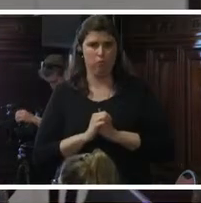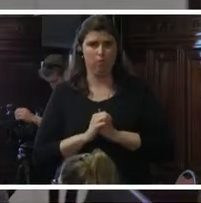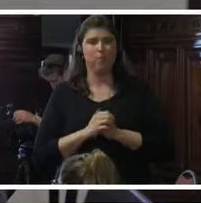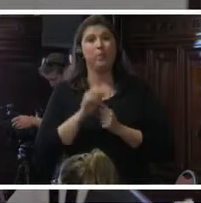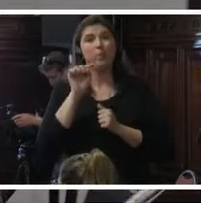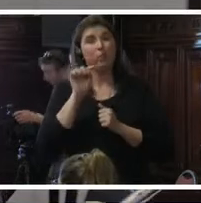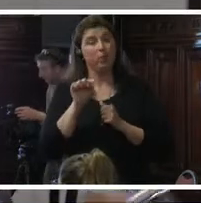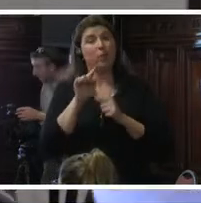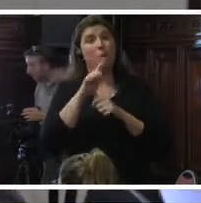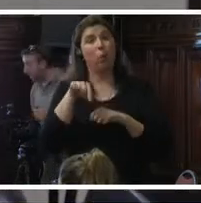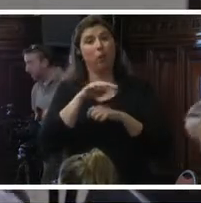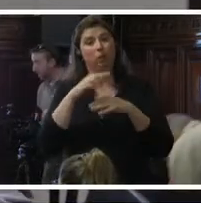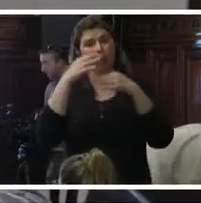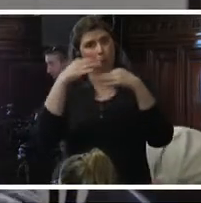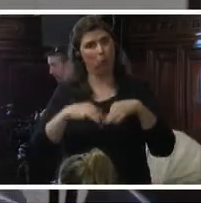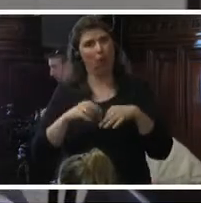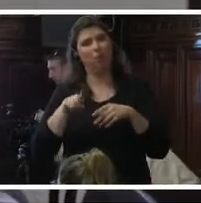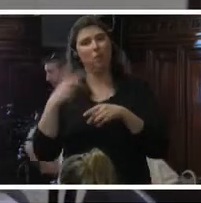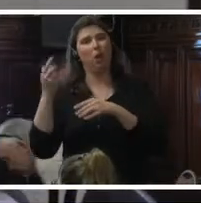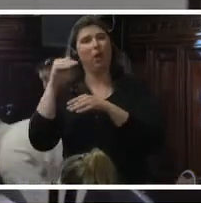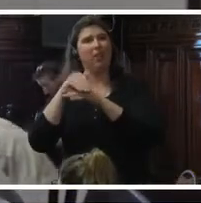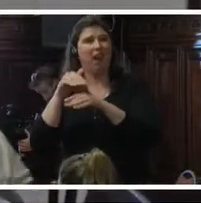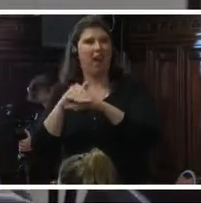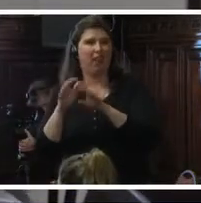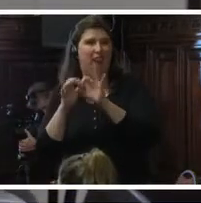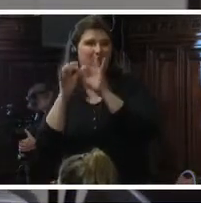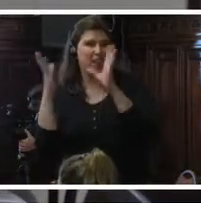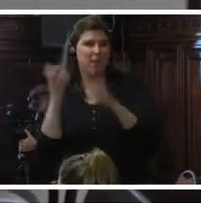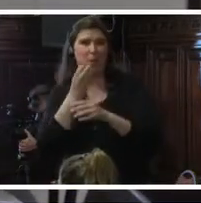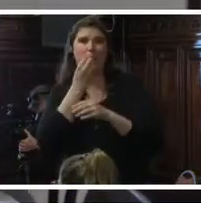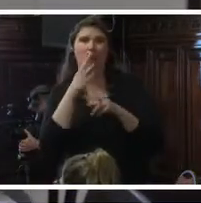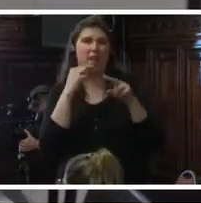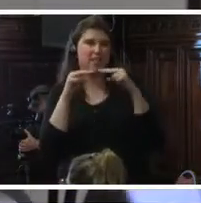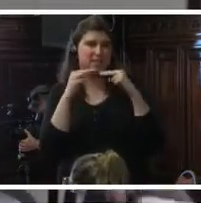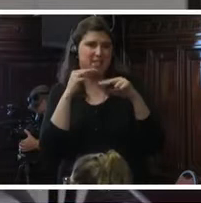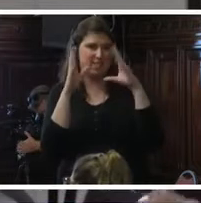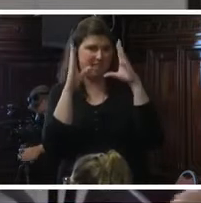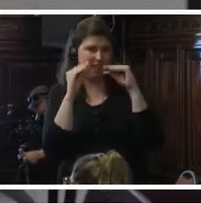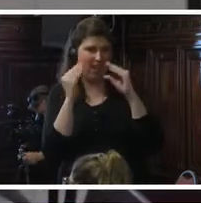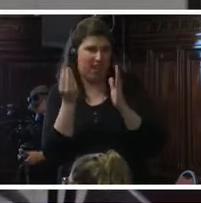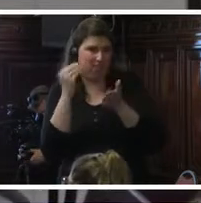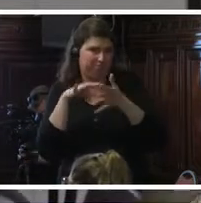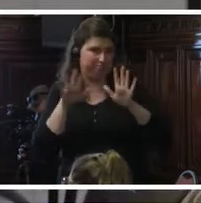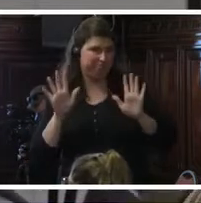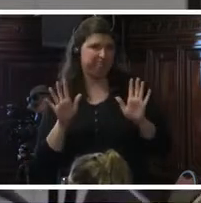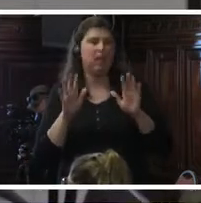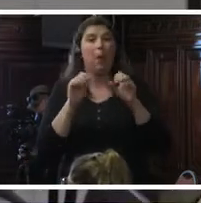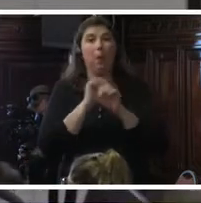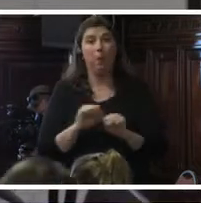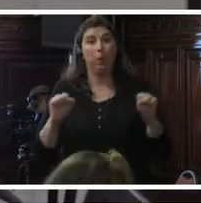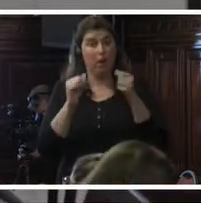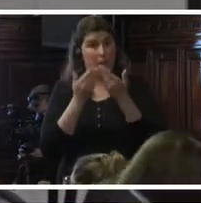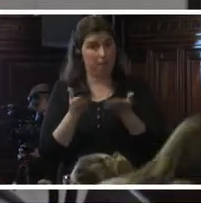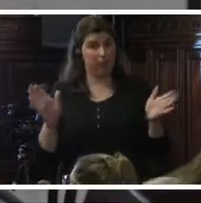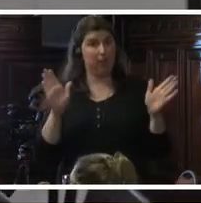puntuales y tienen una tarde libre, una buena cena y todo lo demás. Bien, podrían entonces comenzar